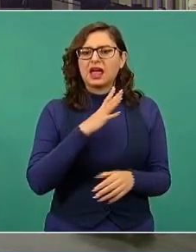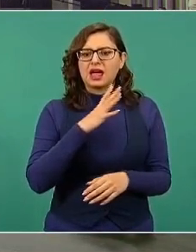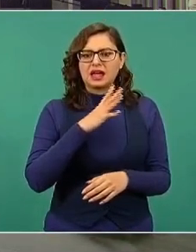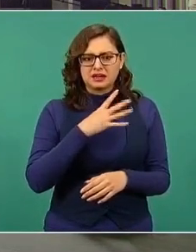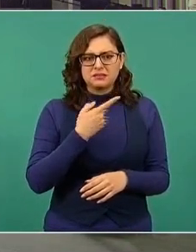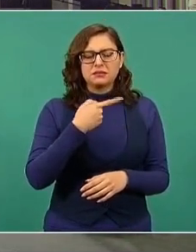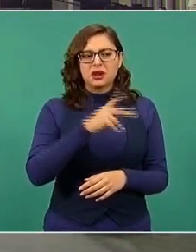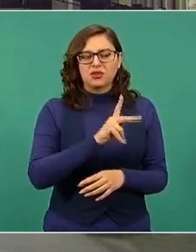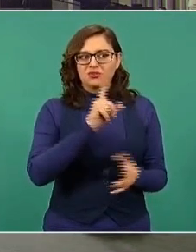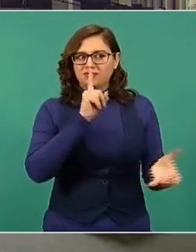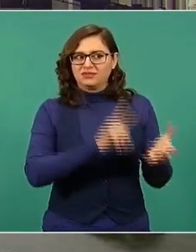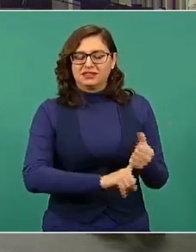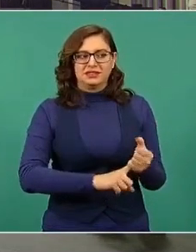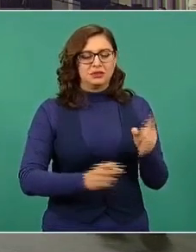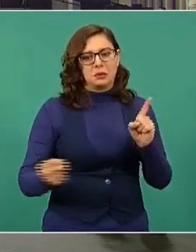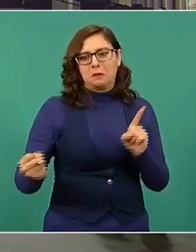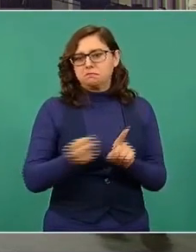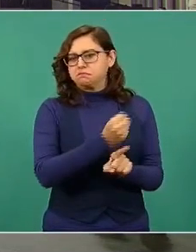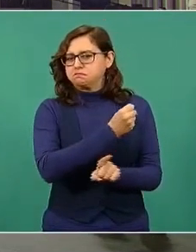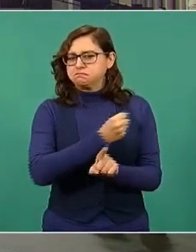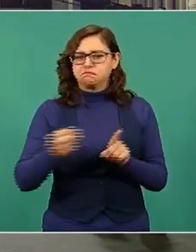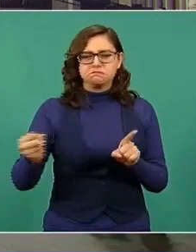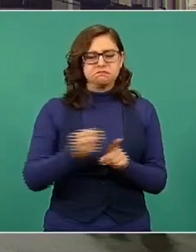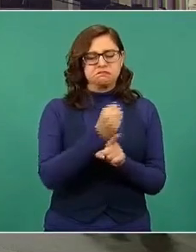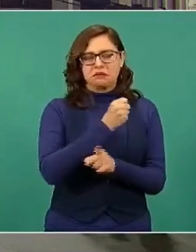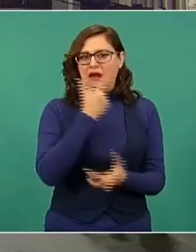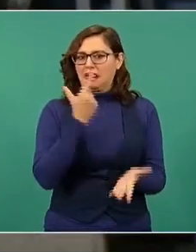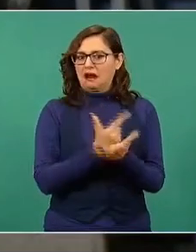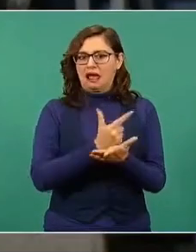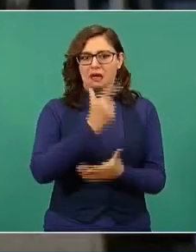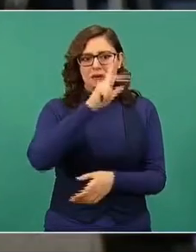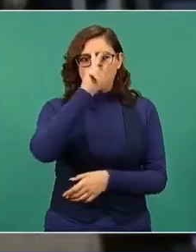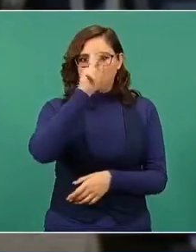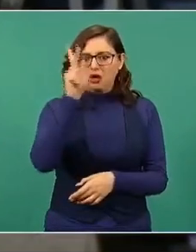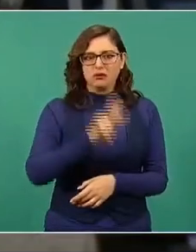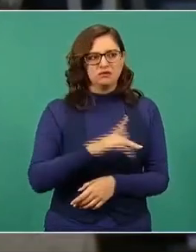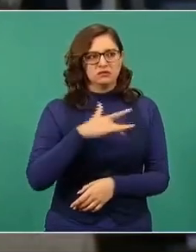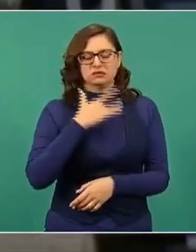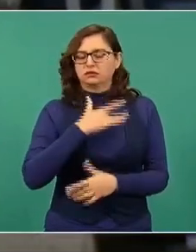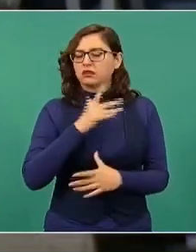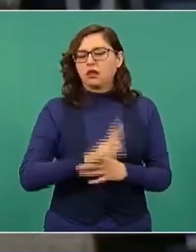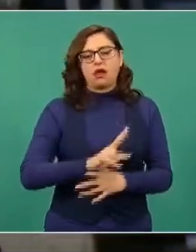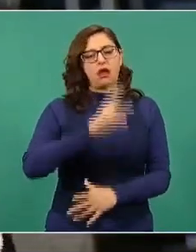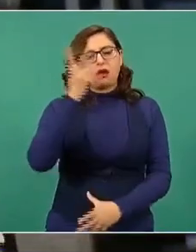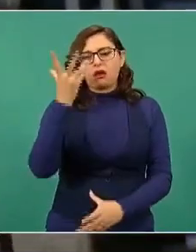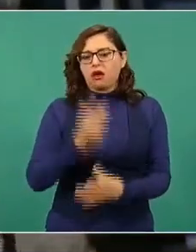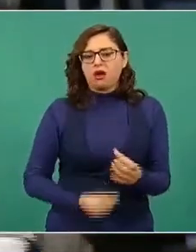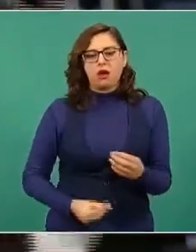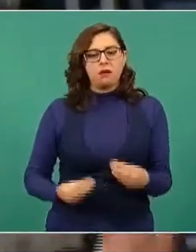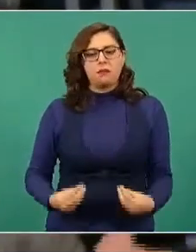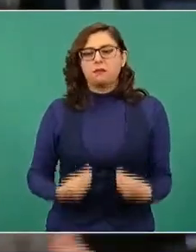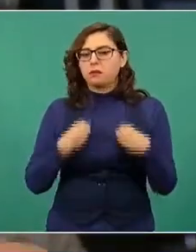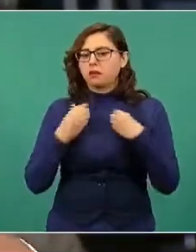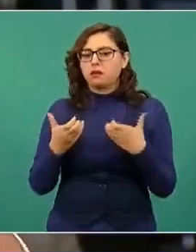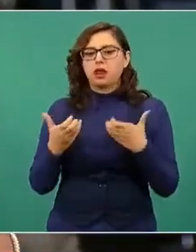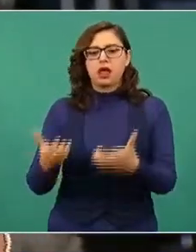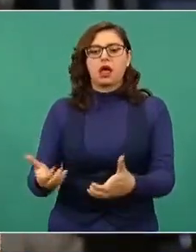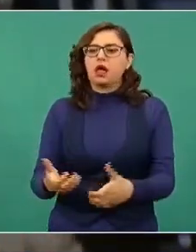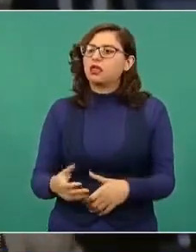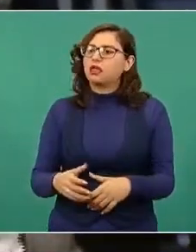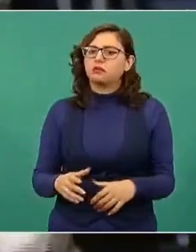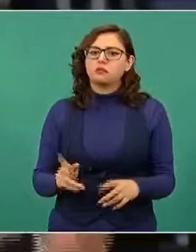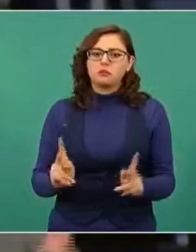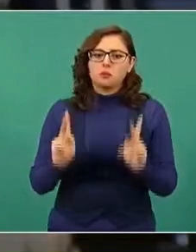intrafamiliar que padecen, deciden salir a las calles y duermen en los puentes,